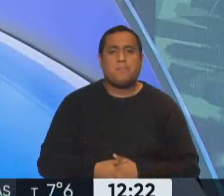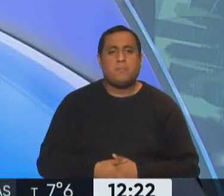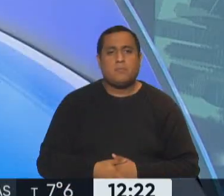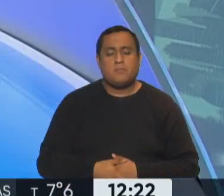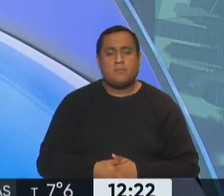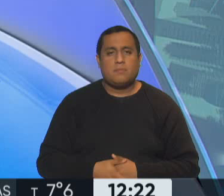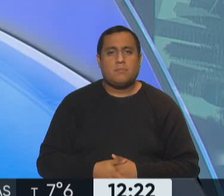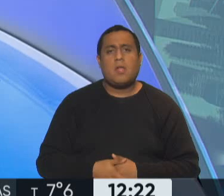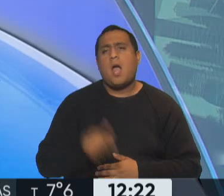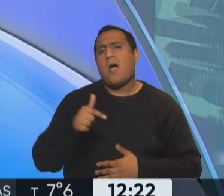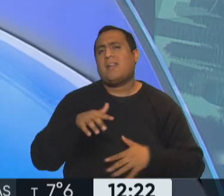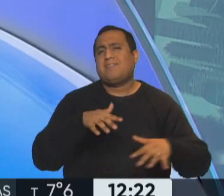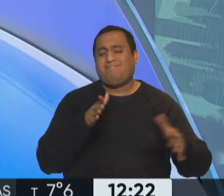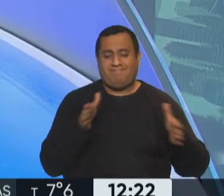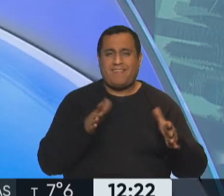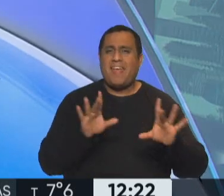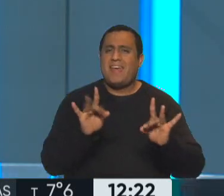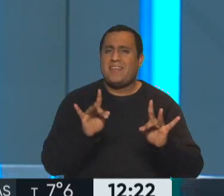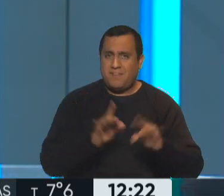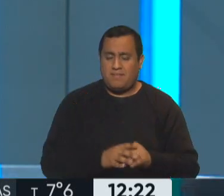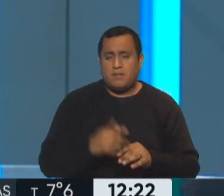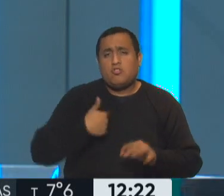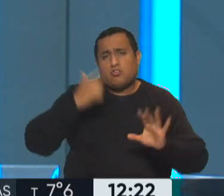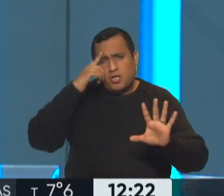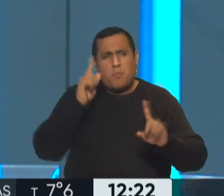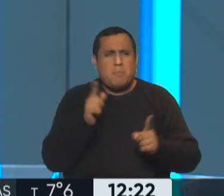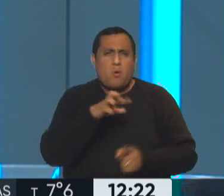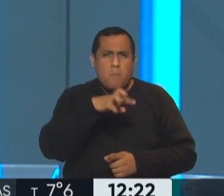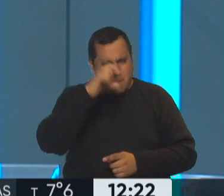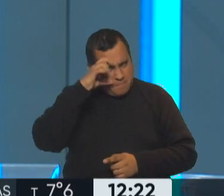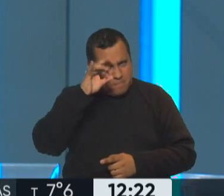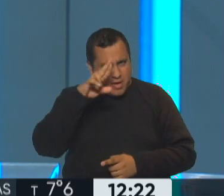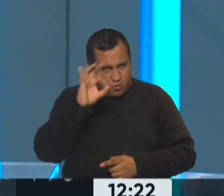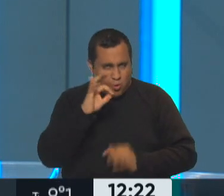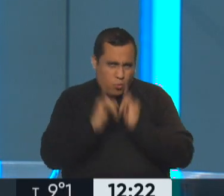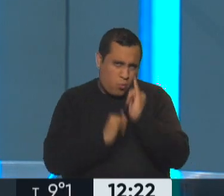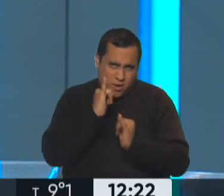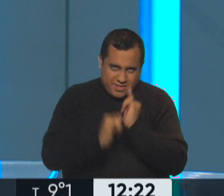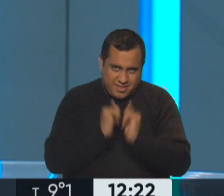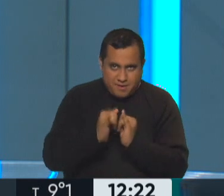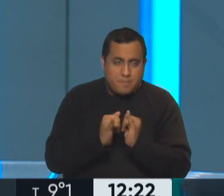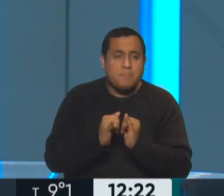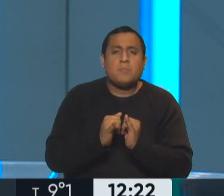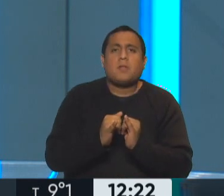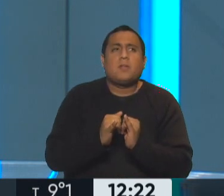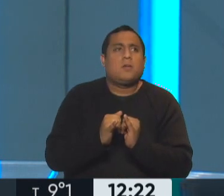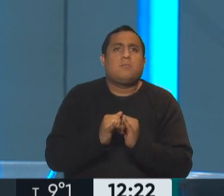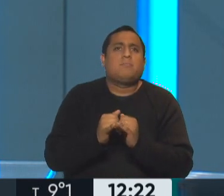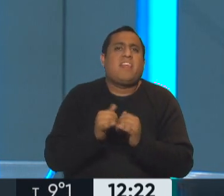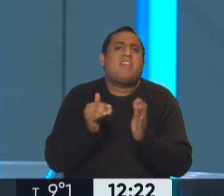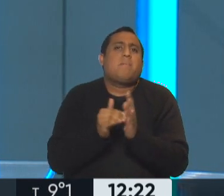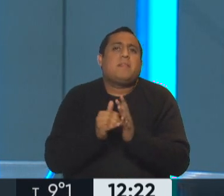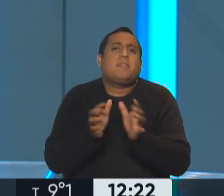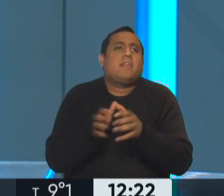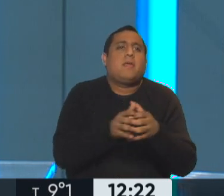en una instancia complicada, que yo creo que tiene mucho que ver con lo que está contando Pedro, que lo define los posicionamientos políticos más